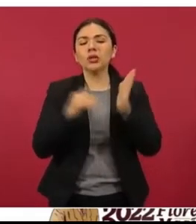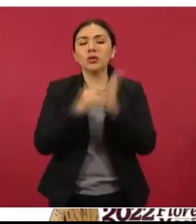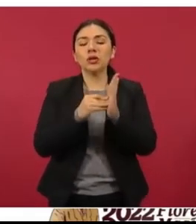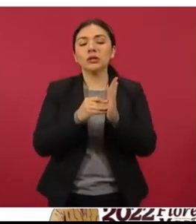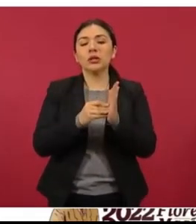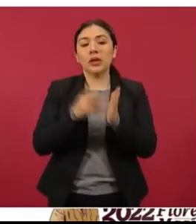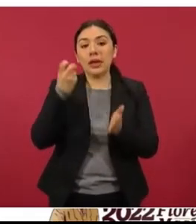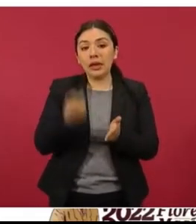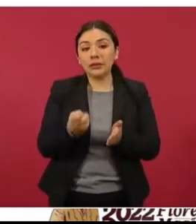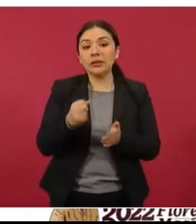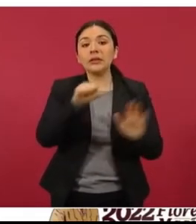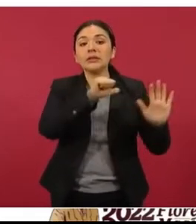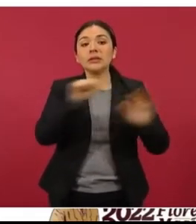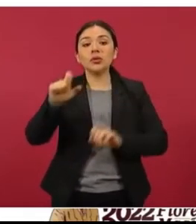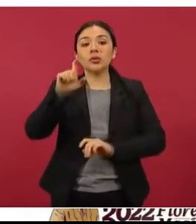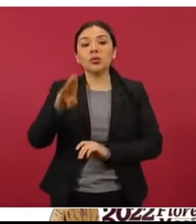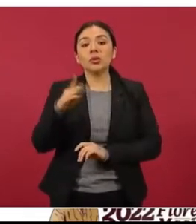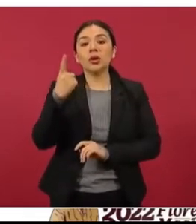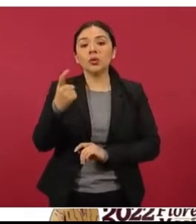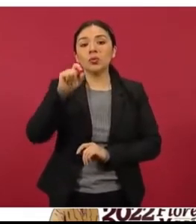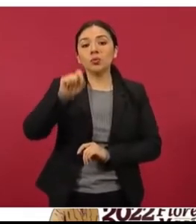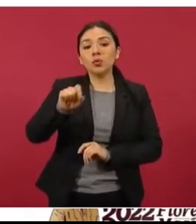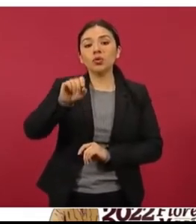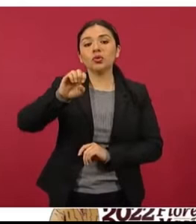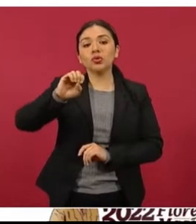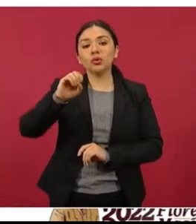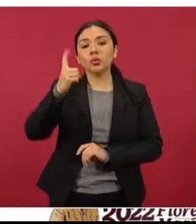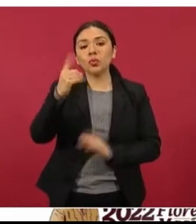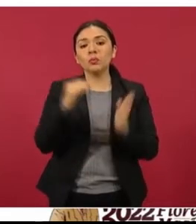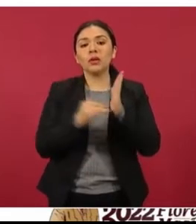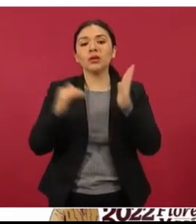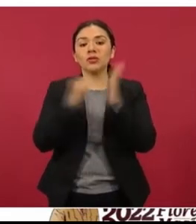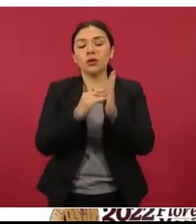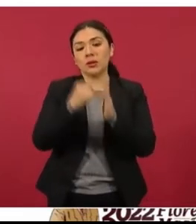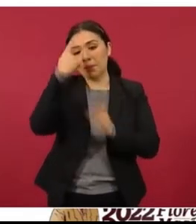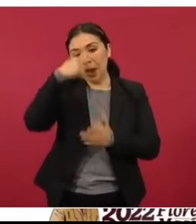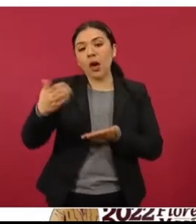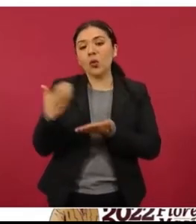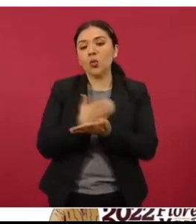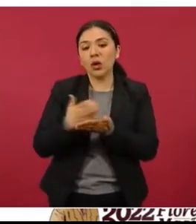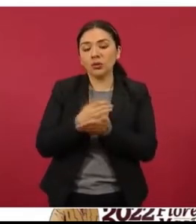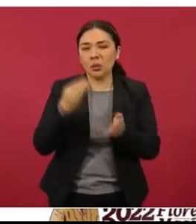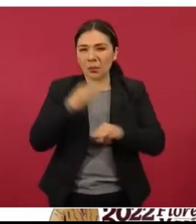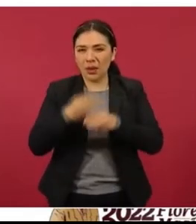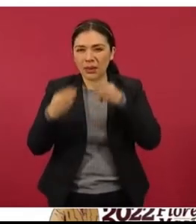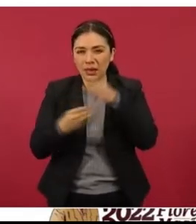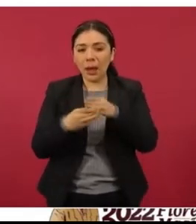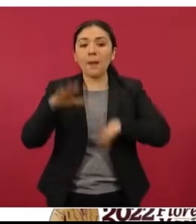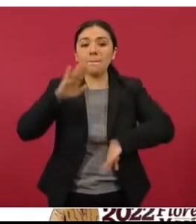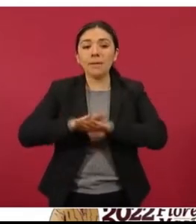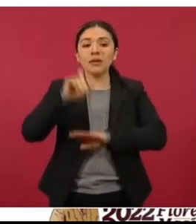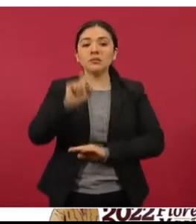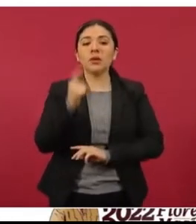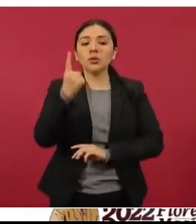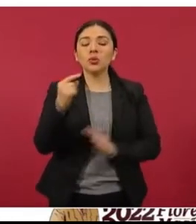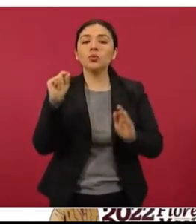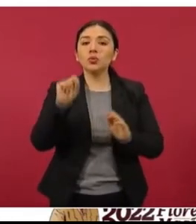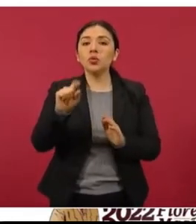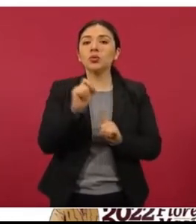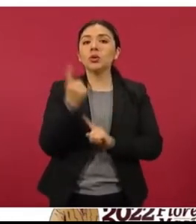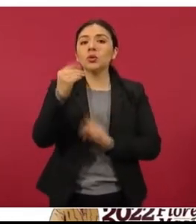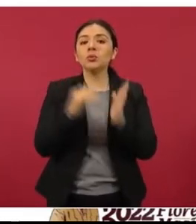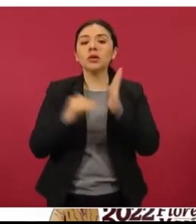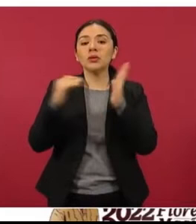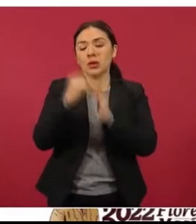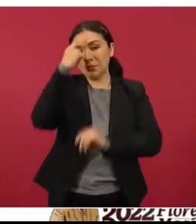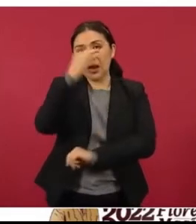691.1 millones de insumos de curación y 21.21 millones de